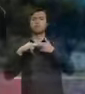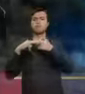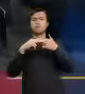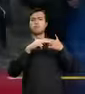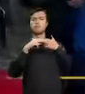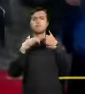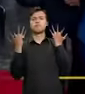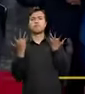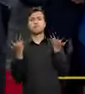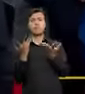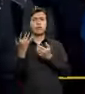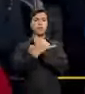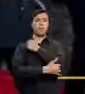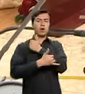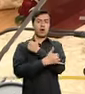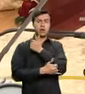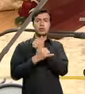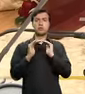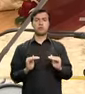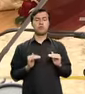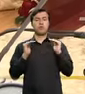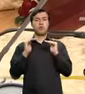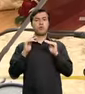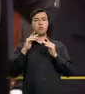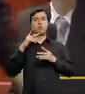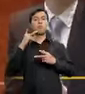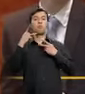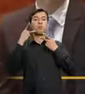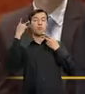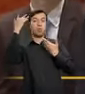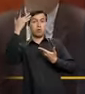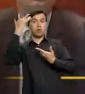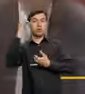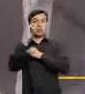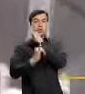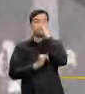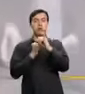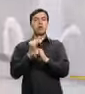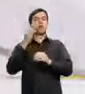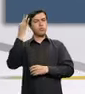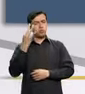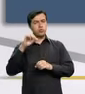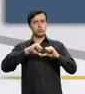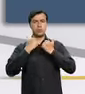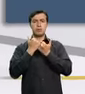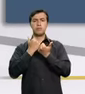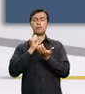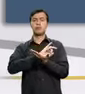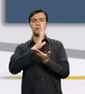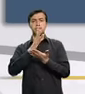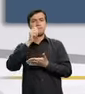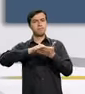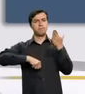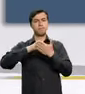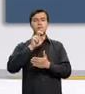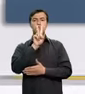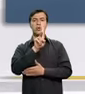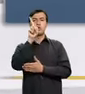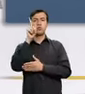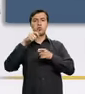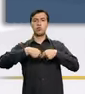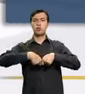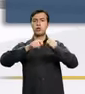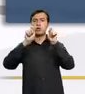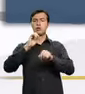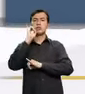La relación multilateral y bilateral de nuestro país como parte de la política exterior cuenta con el aporte de la Asamblea Nacional, mediante la